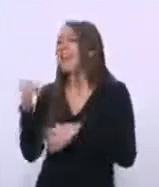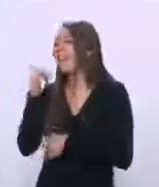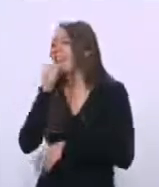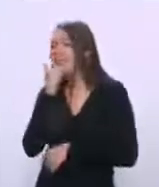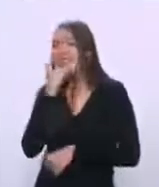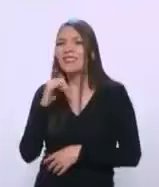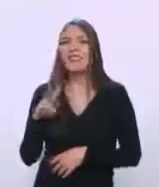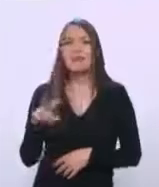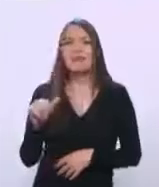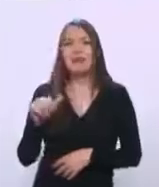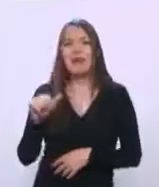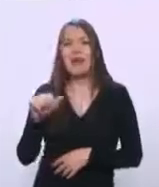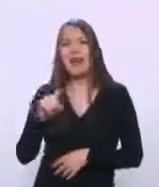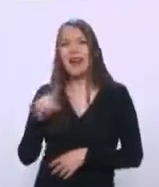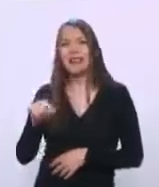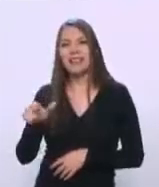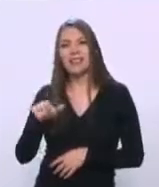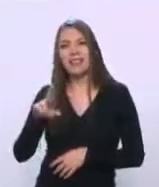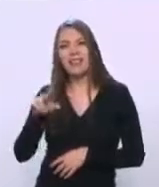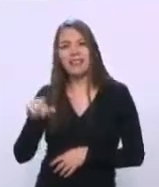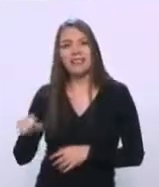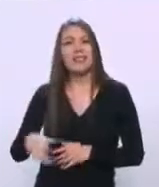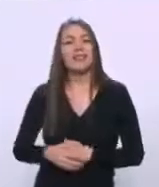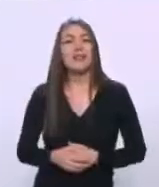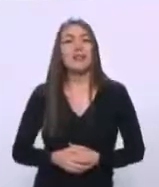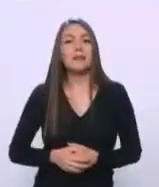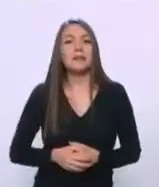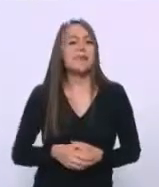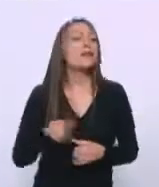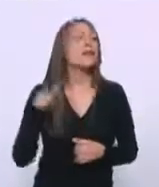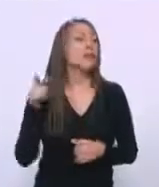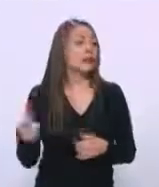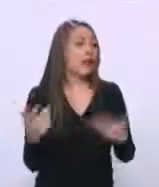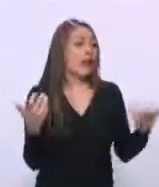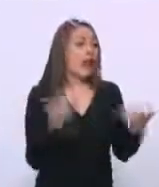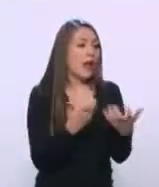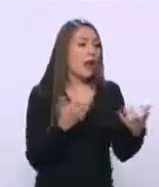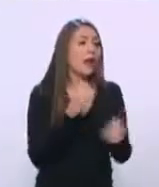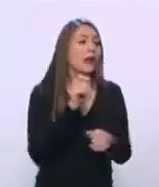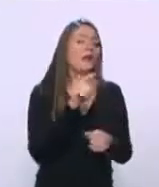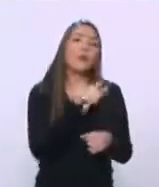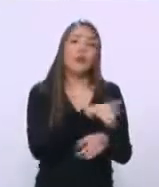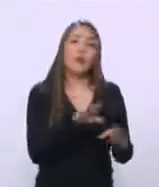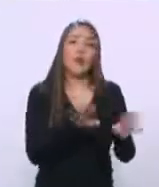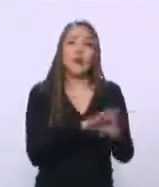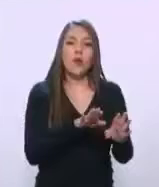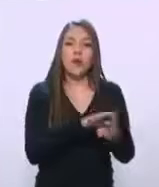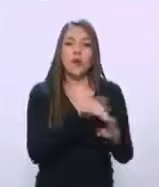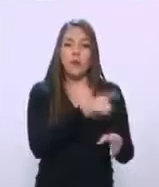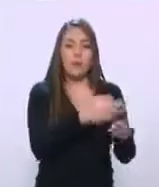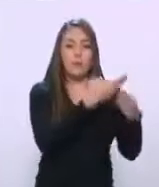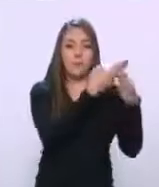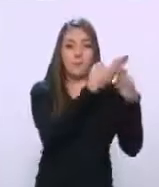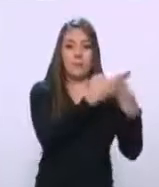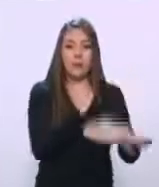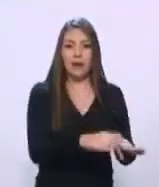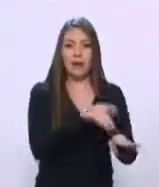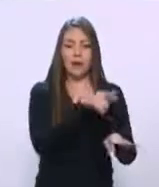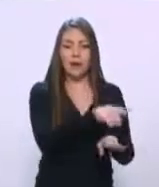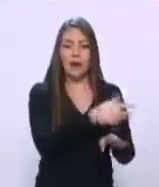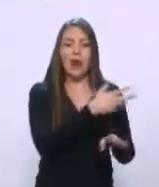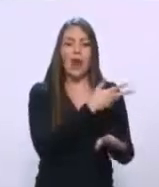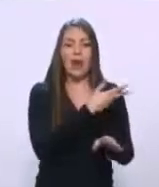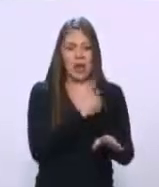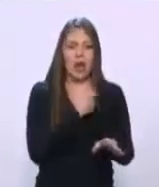par de hermanos que son los que manejaban la cuenta de manera directa. La cuenta bancaria del cual tengo